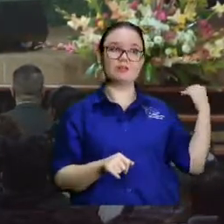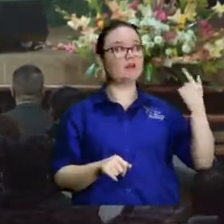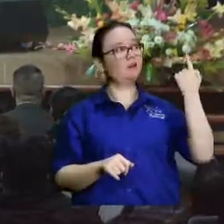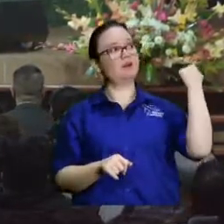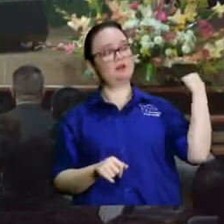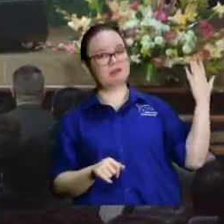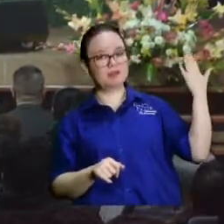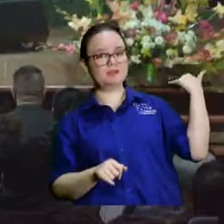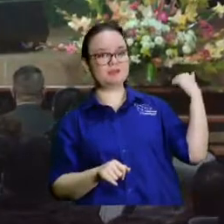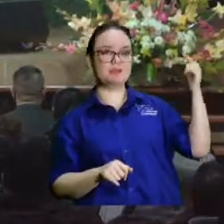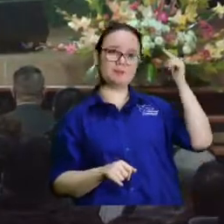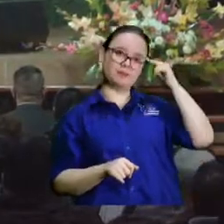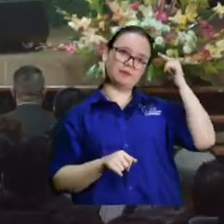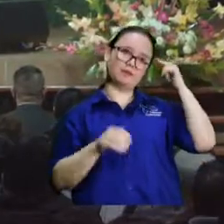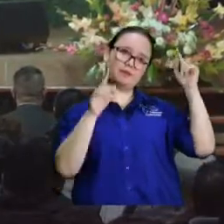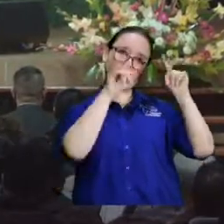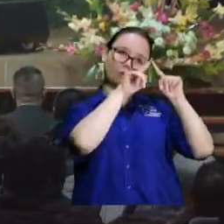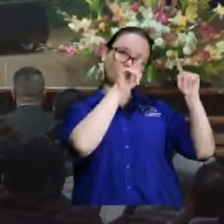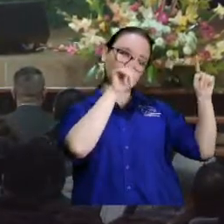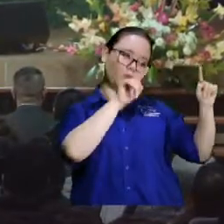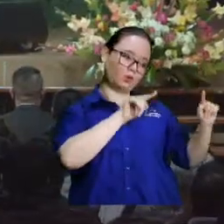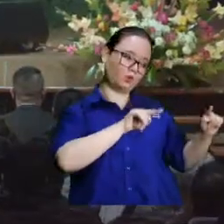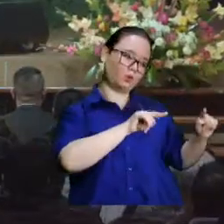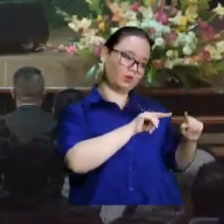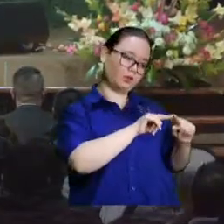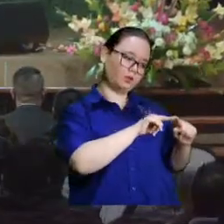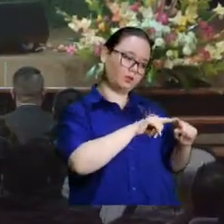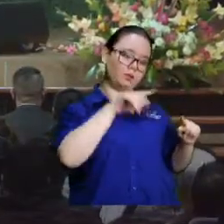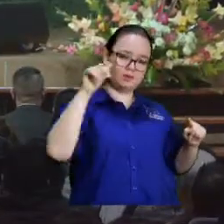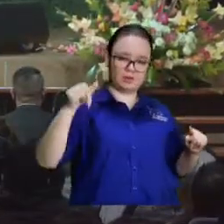la tierra era un cuadrado plano y estos dicen que es un disco